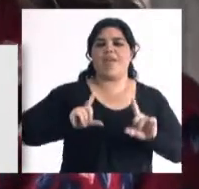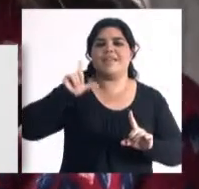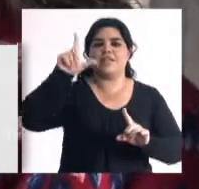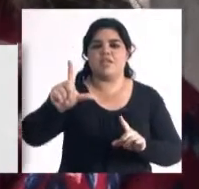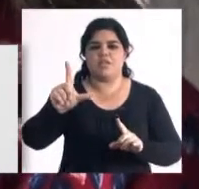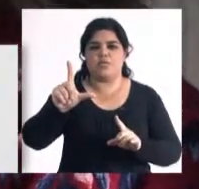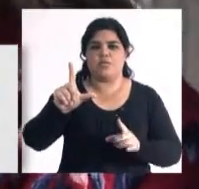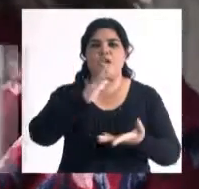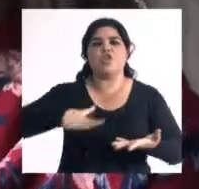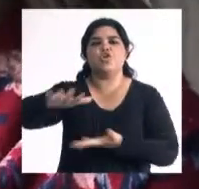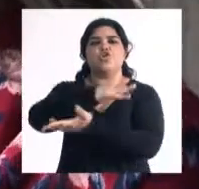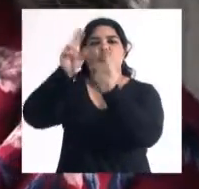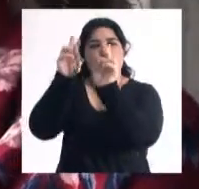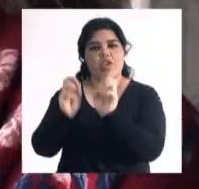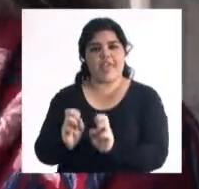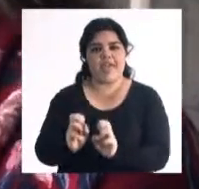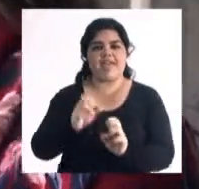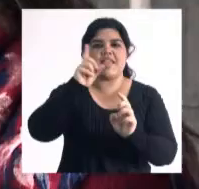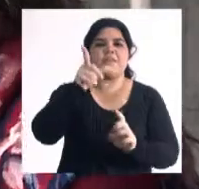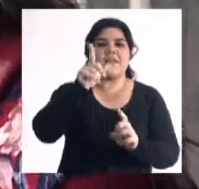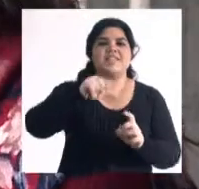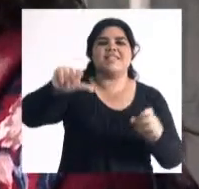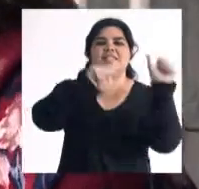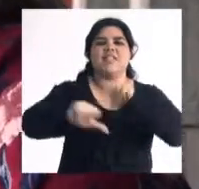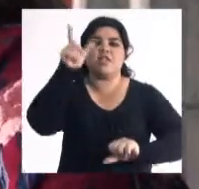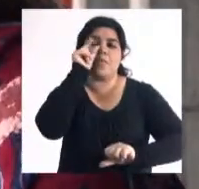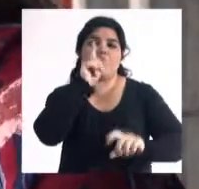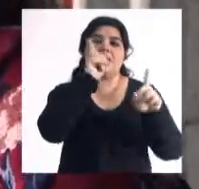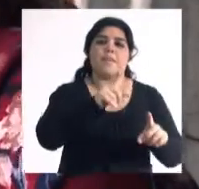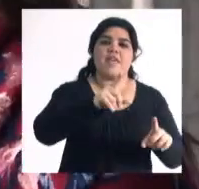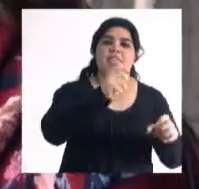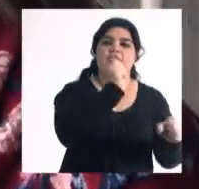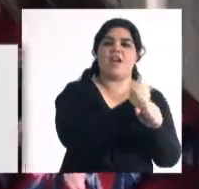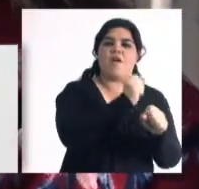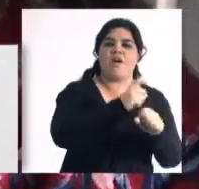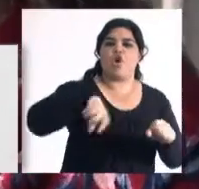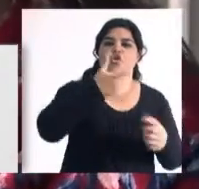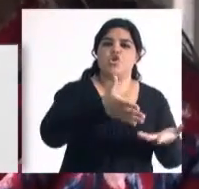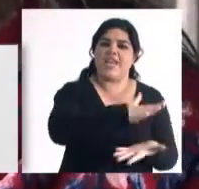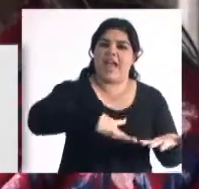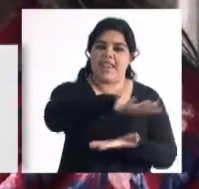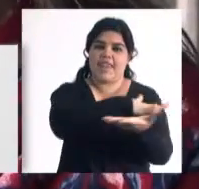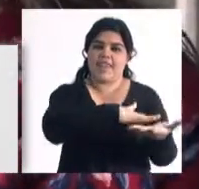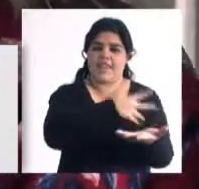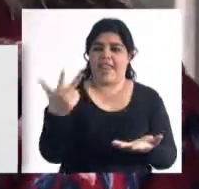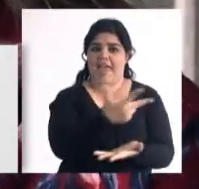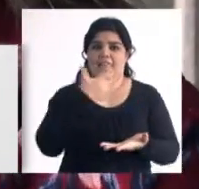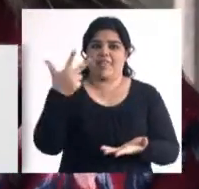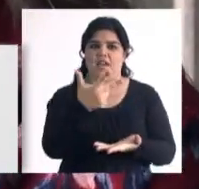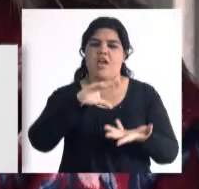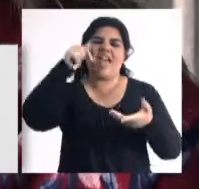de Sociología, de Ciencias Políticas y de Trabajo Social. Casi vendría a ser una carrera